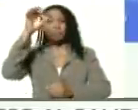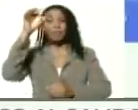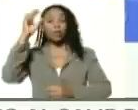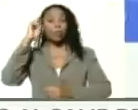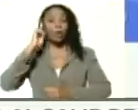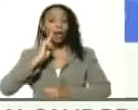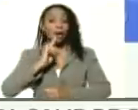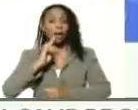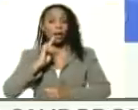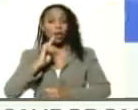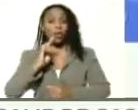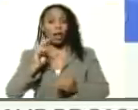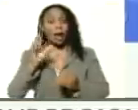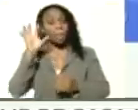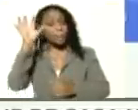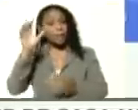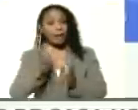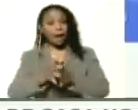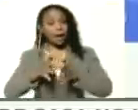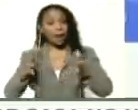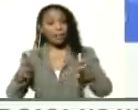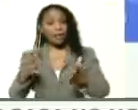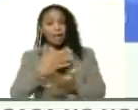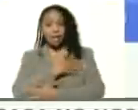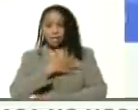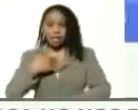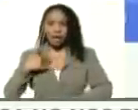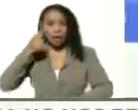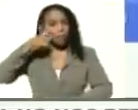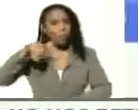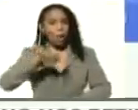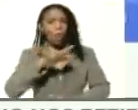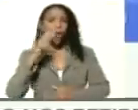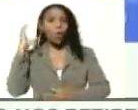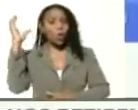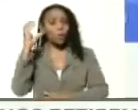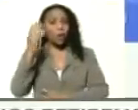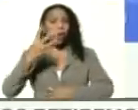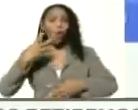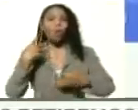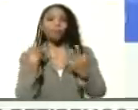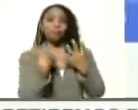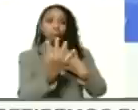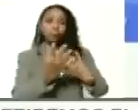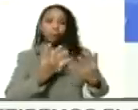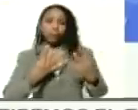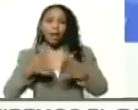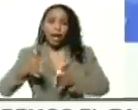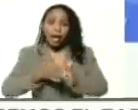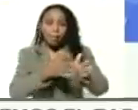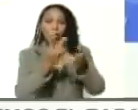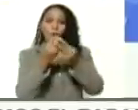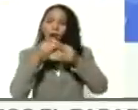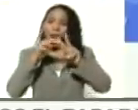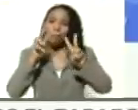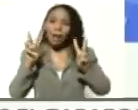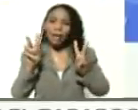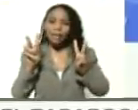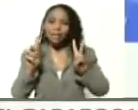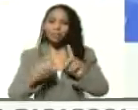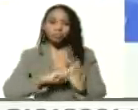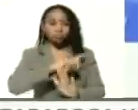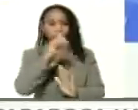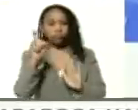patria grande, desean que el pueblo colombiano transite el camino hacia la paz definitiva.